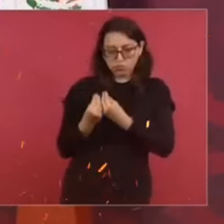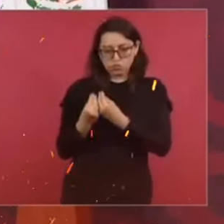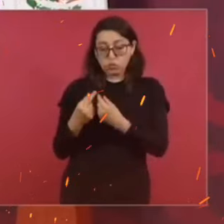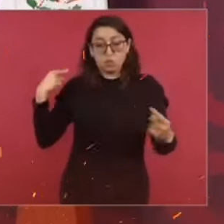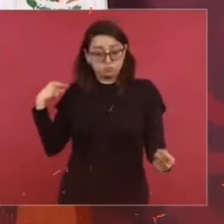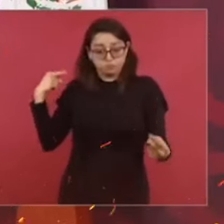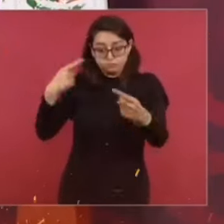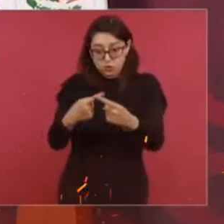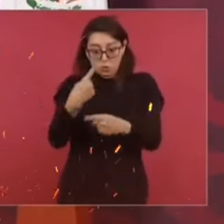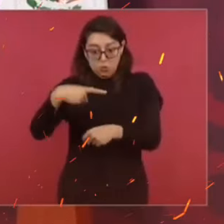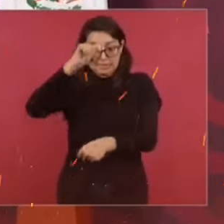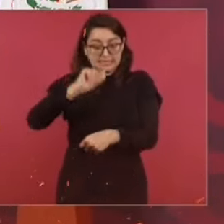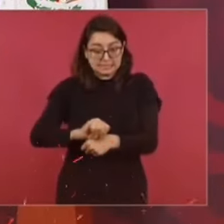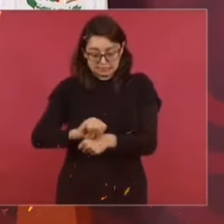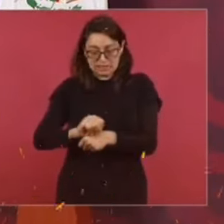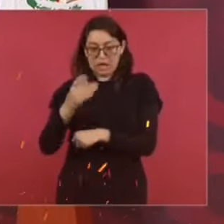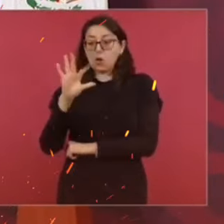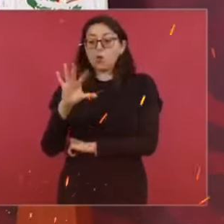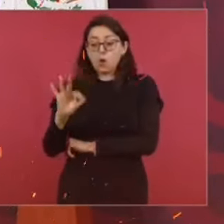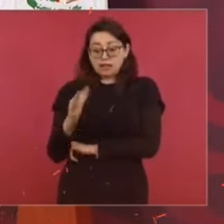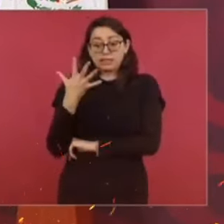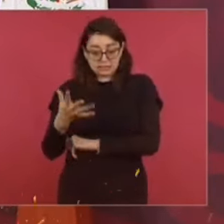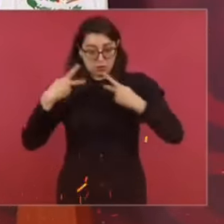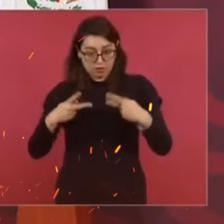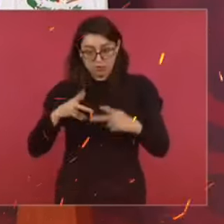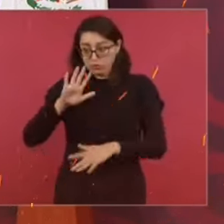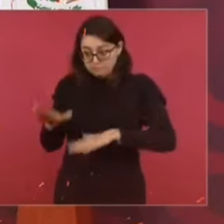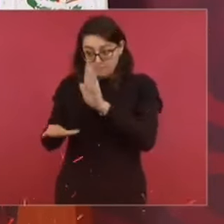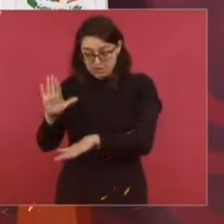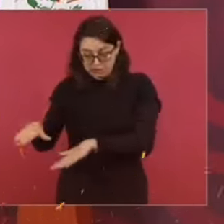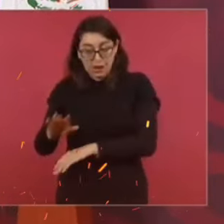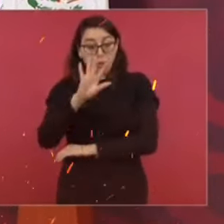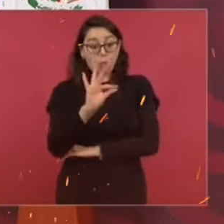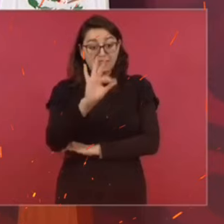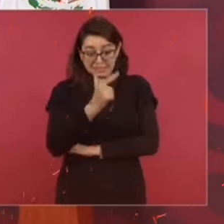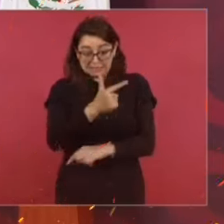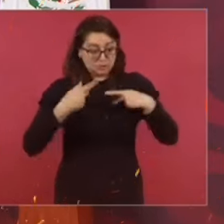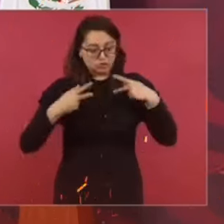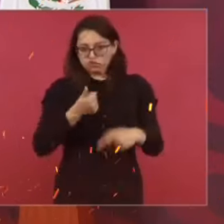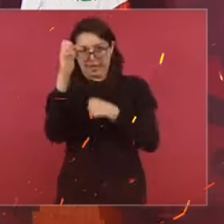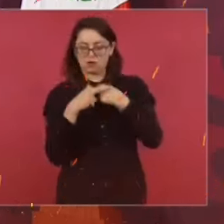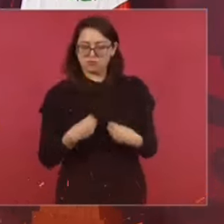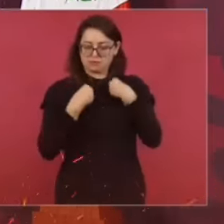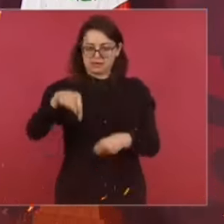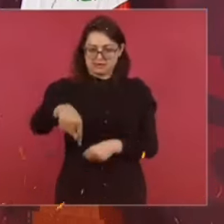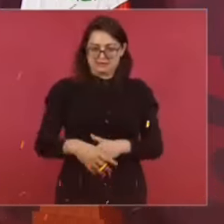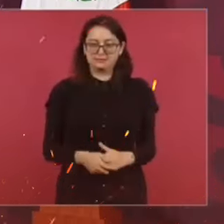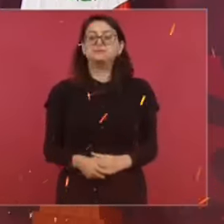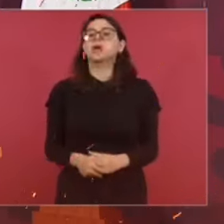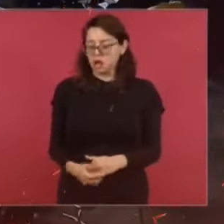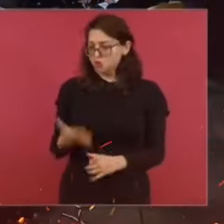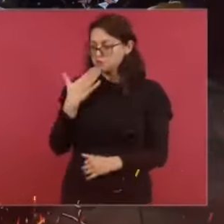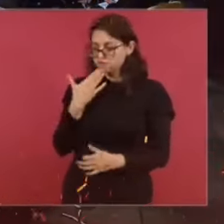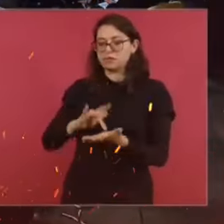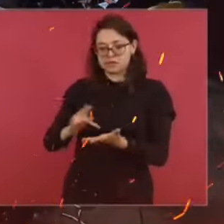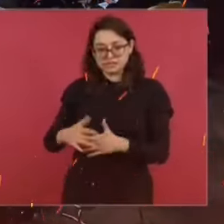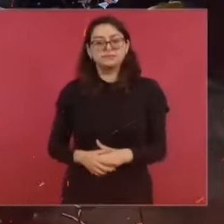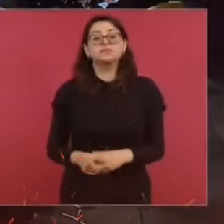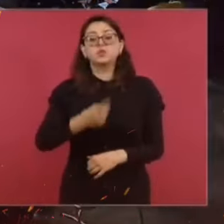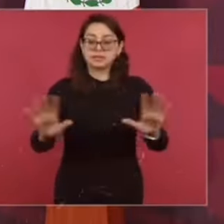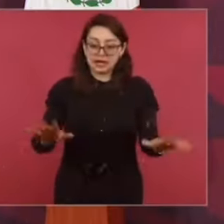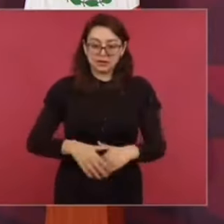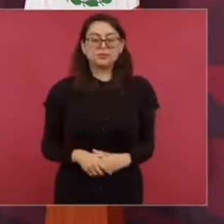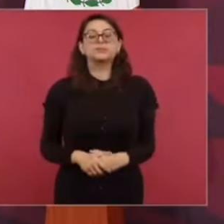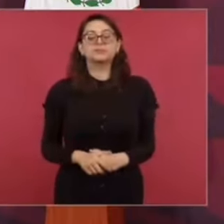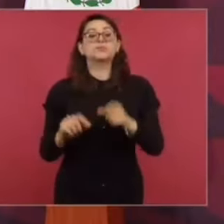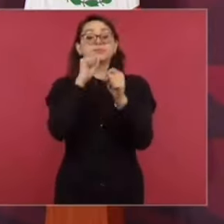momento, repito, como cifra preliminar, son 45 decesos y 47 personas no localizadas. Muy bien, este, vamos a estar informando diario.